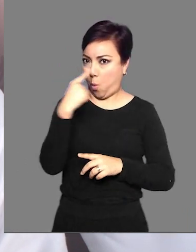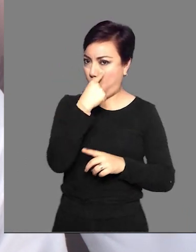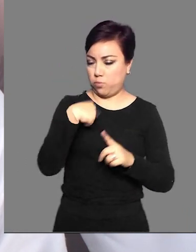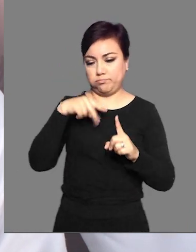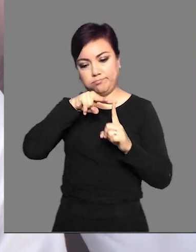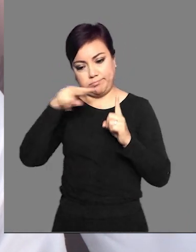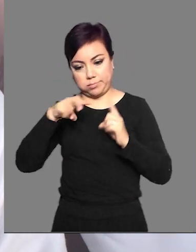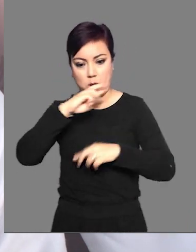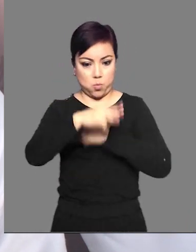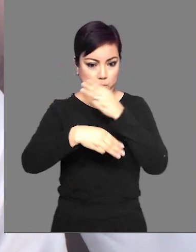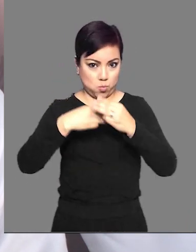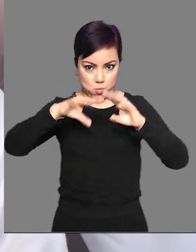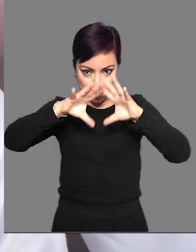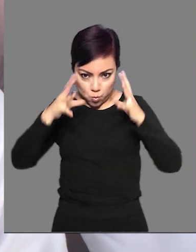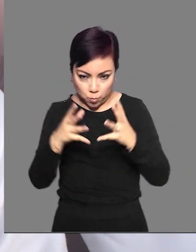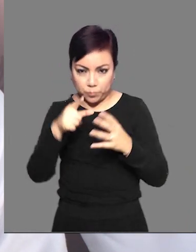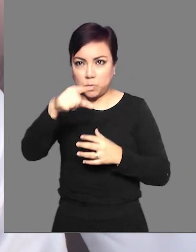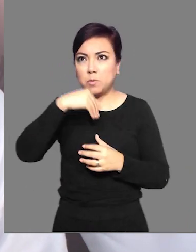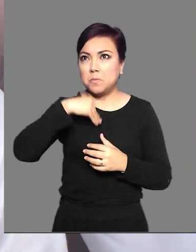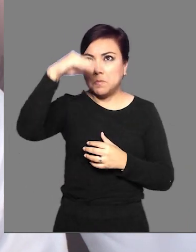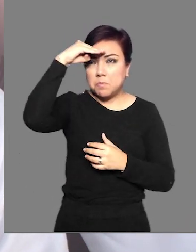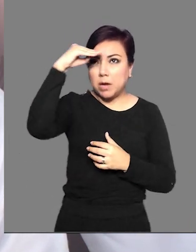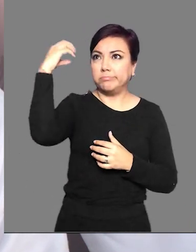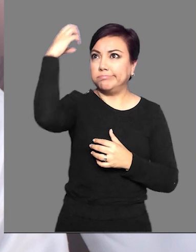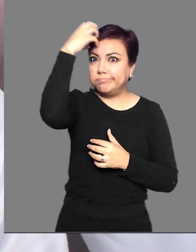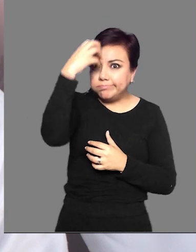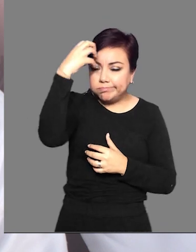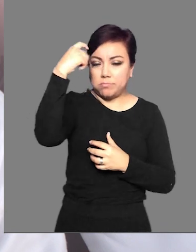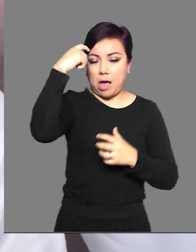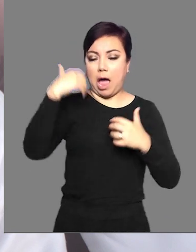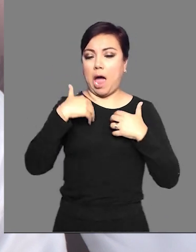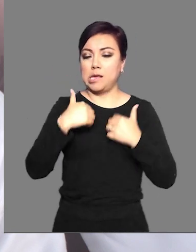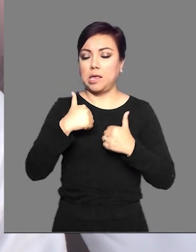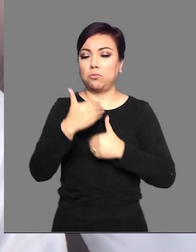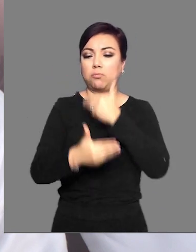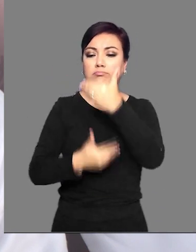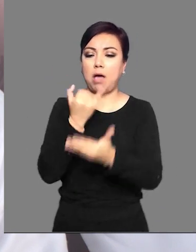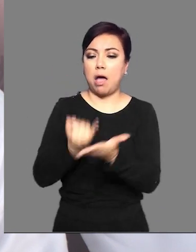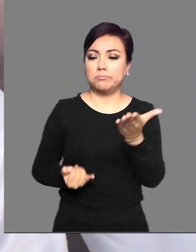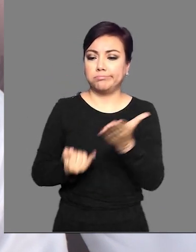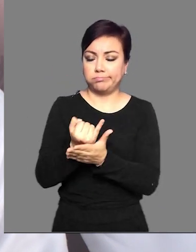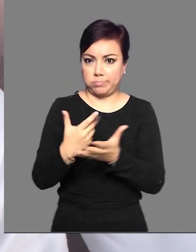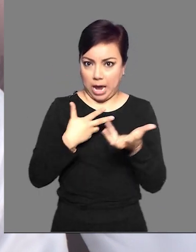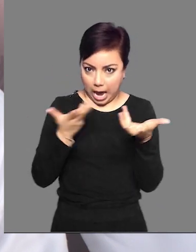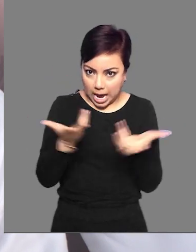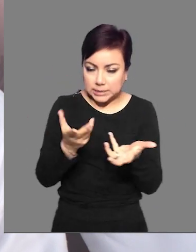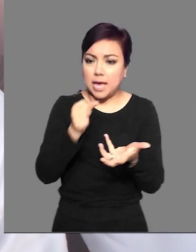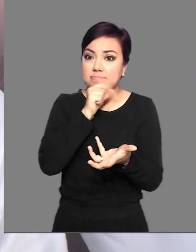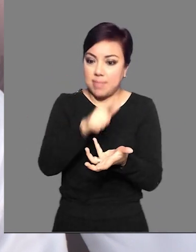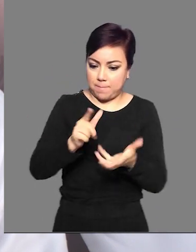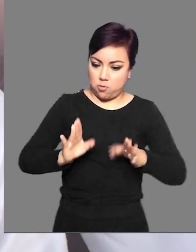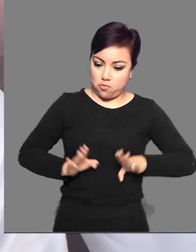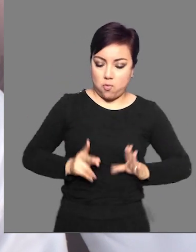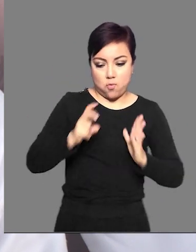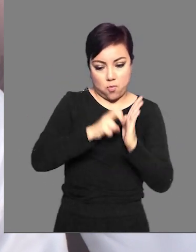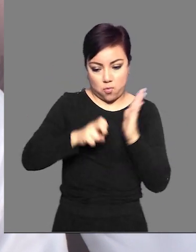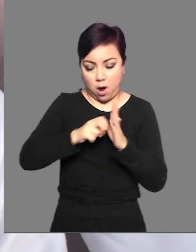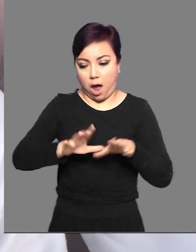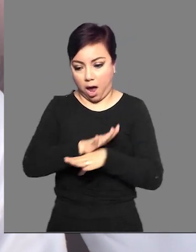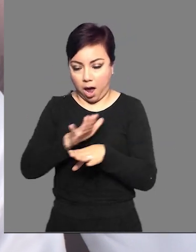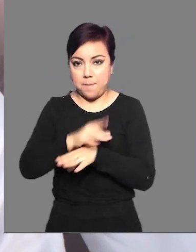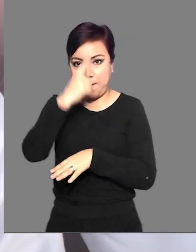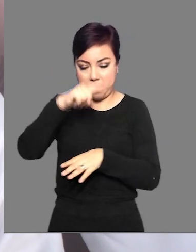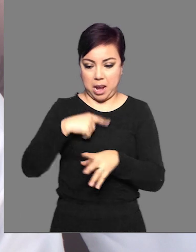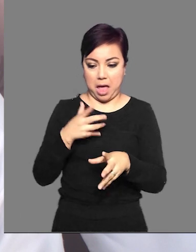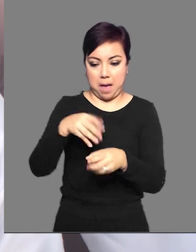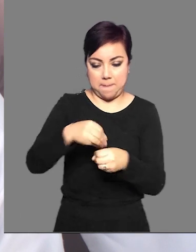percepción que tienes del mundo, a tu capacidad de analizarlo, comprenderlo, actuar e incorporar aprendizajes para tu vida en